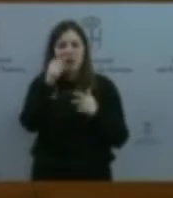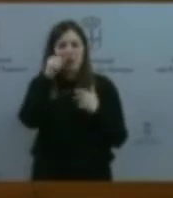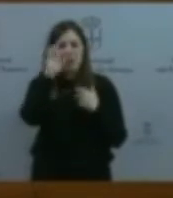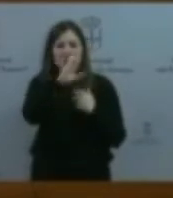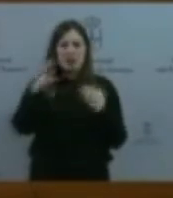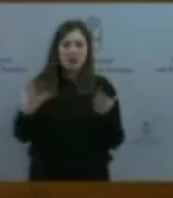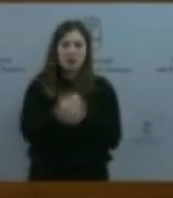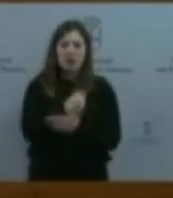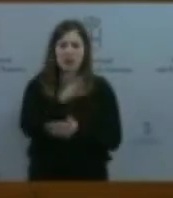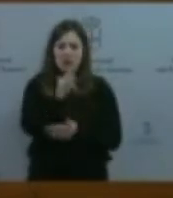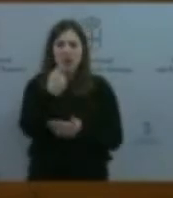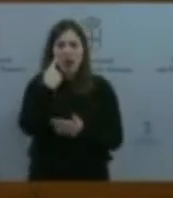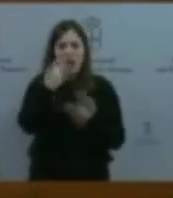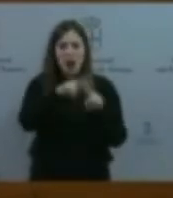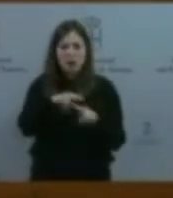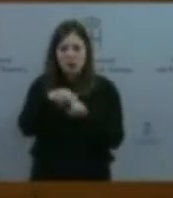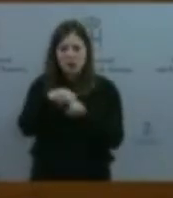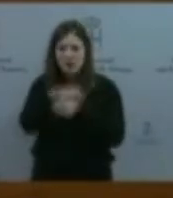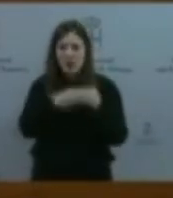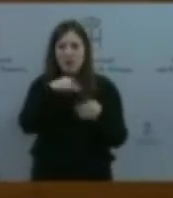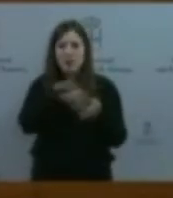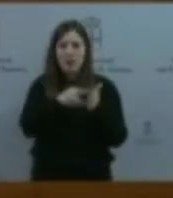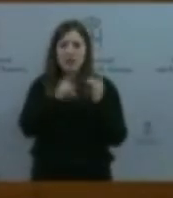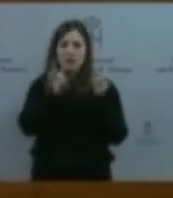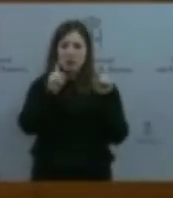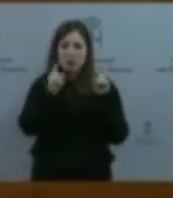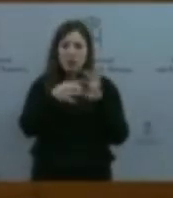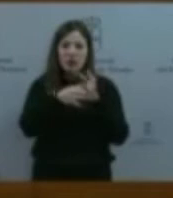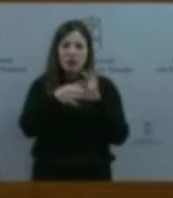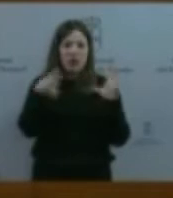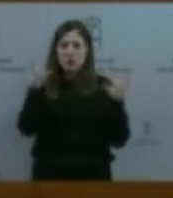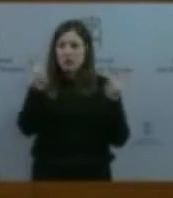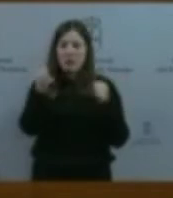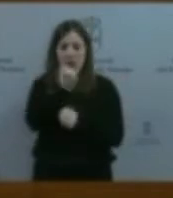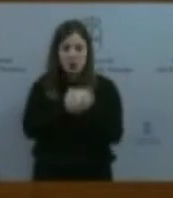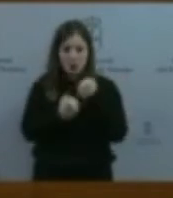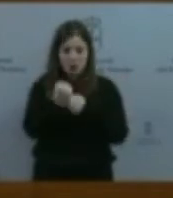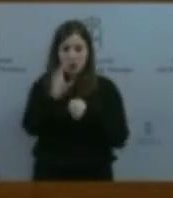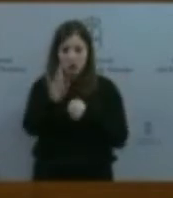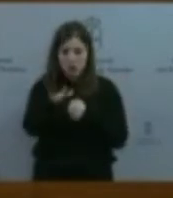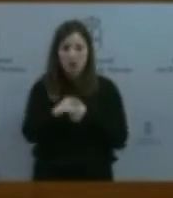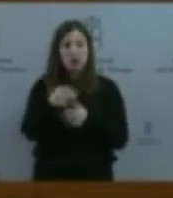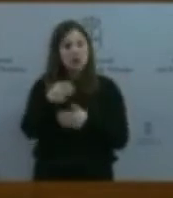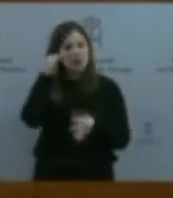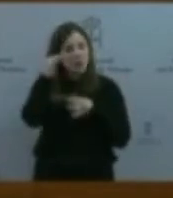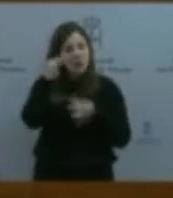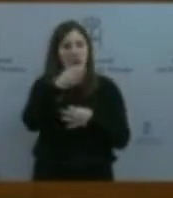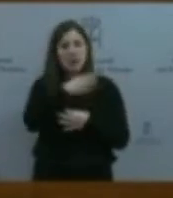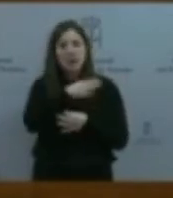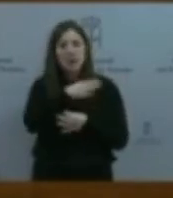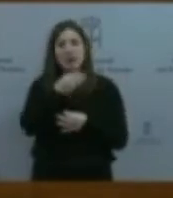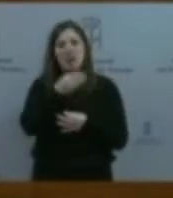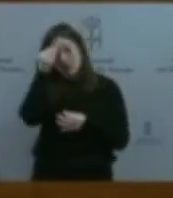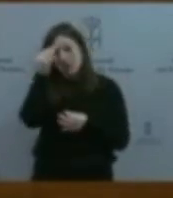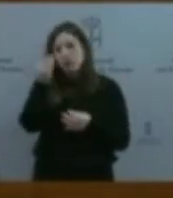hacen de planes educativos y no tienen nada que ver con cuestiones económicas. Por tanto, ese matiz que creemos que viene de alguna manera a intentar reventar el objetivo